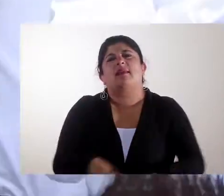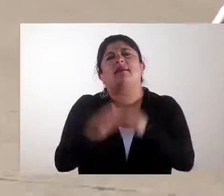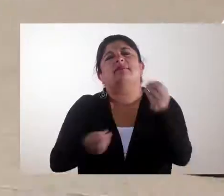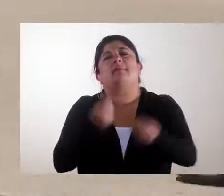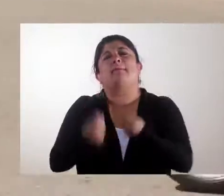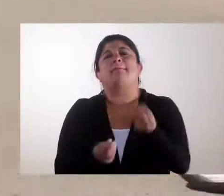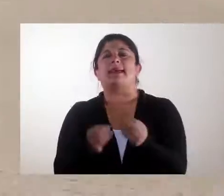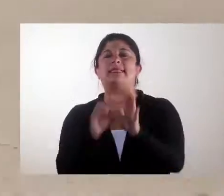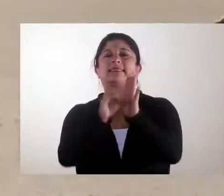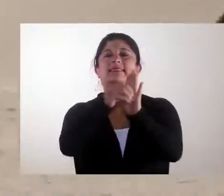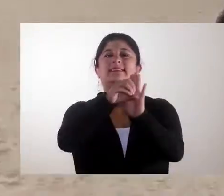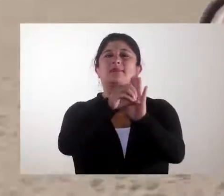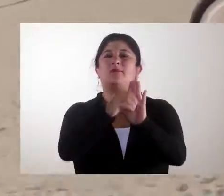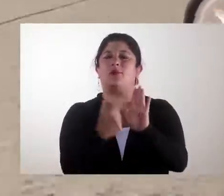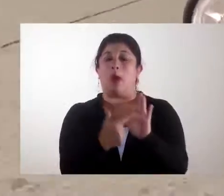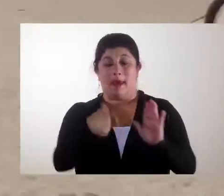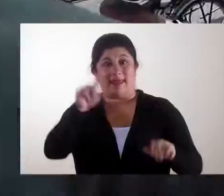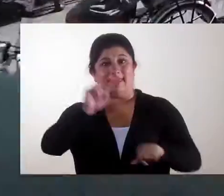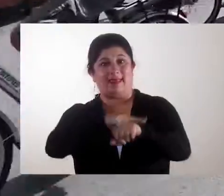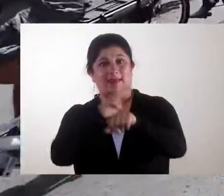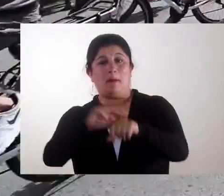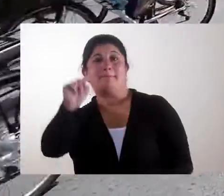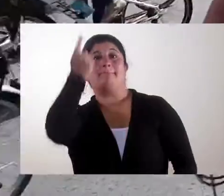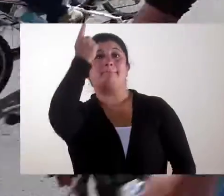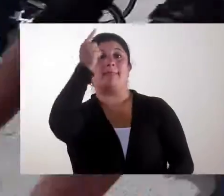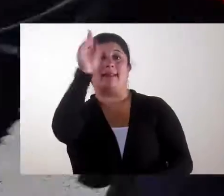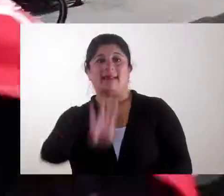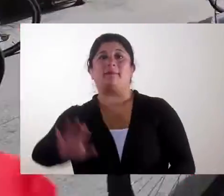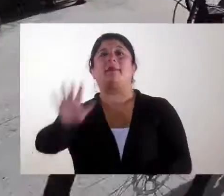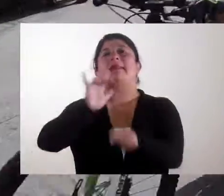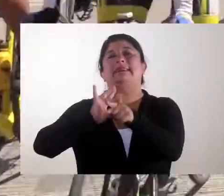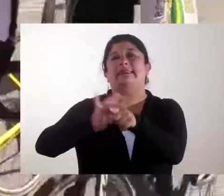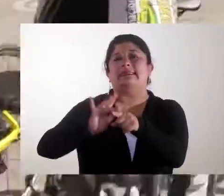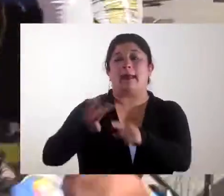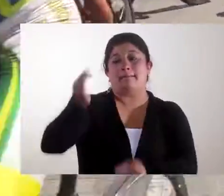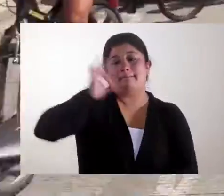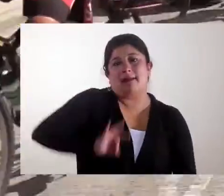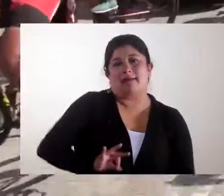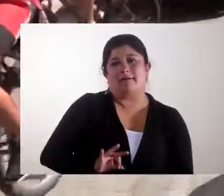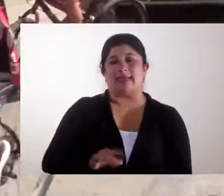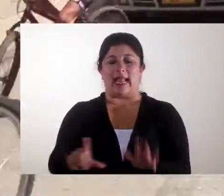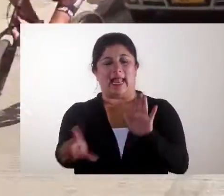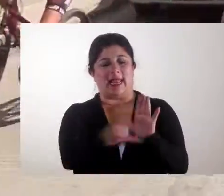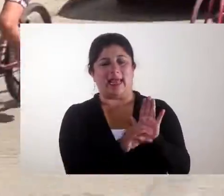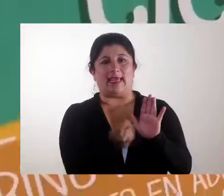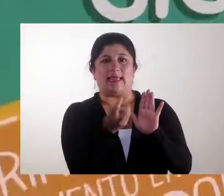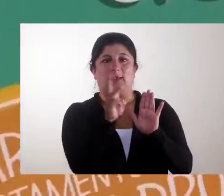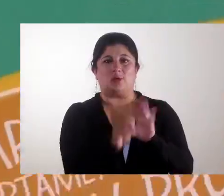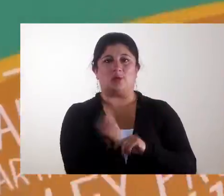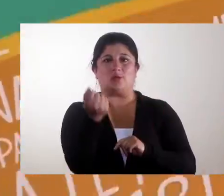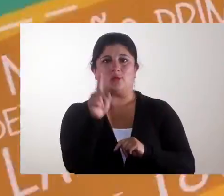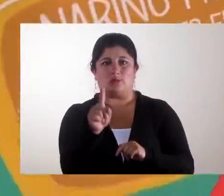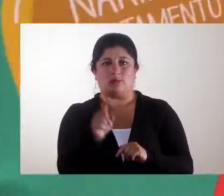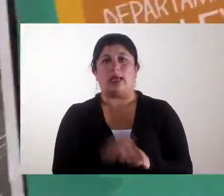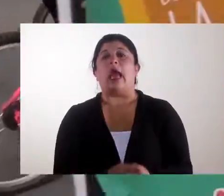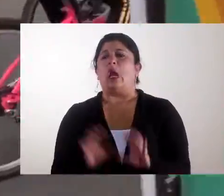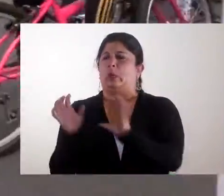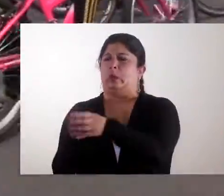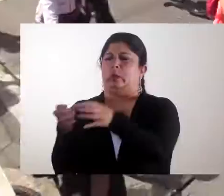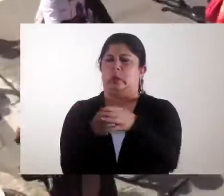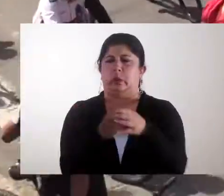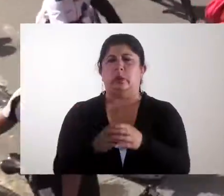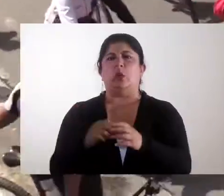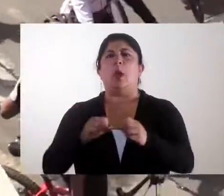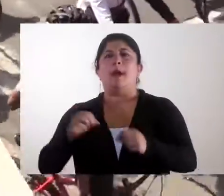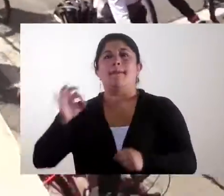La actividad se realizó como ejercicio simbólico al ser Nariño el primer departamento en implementar los beneficios de la ley 18-11.